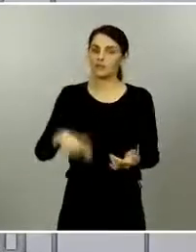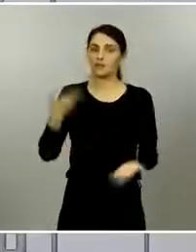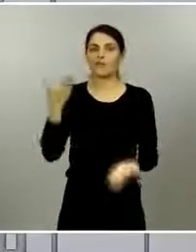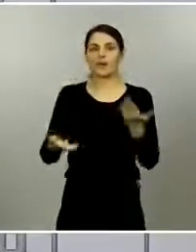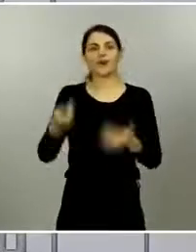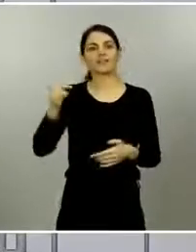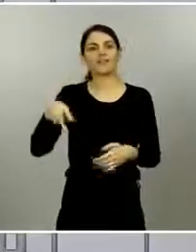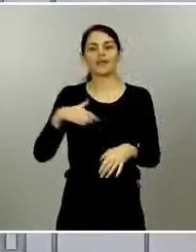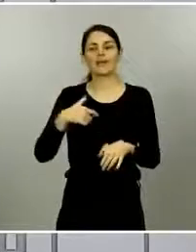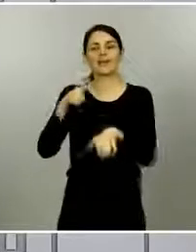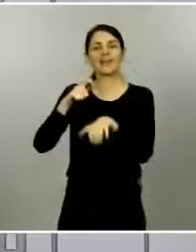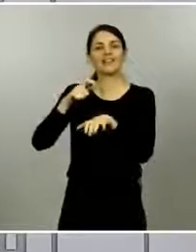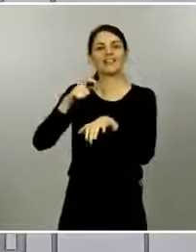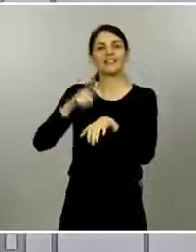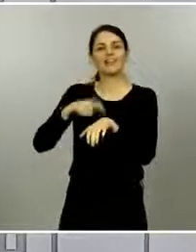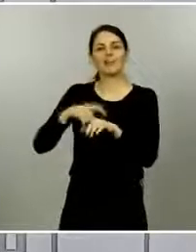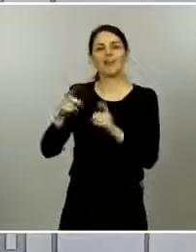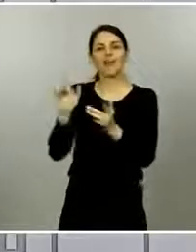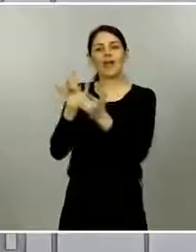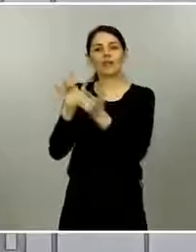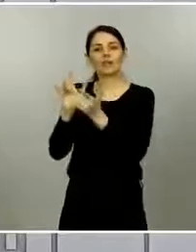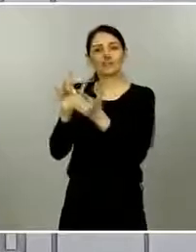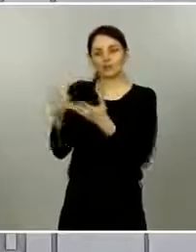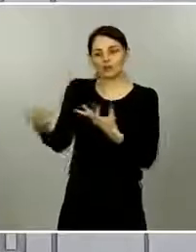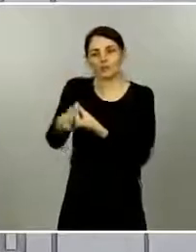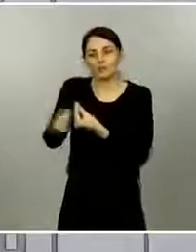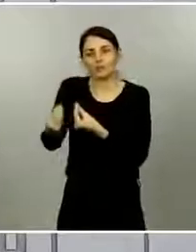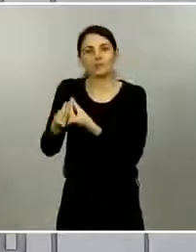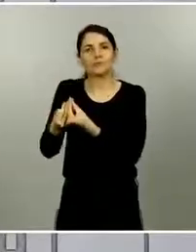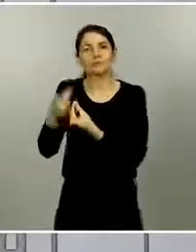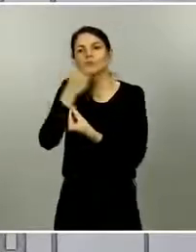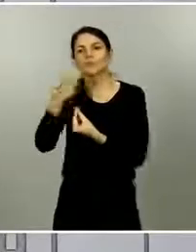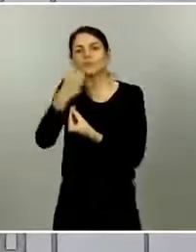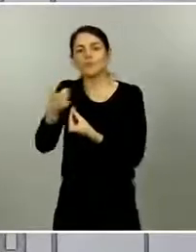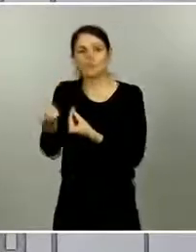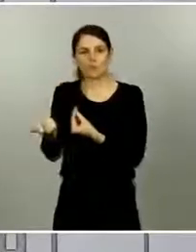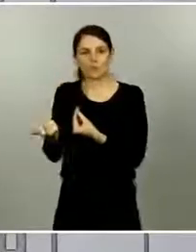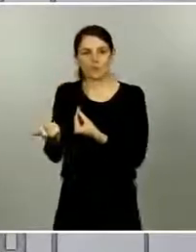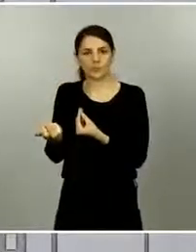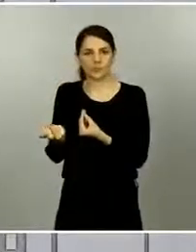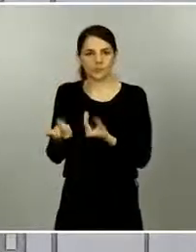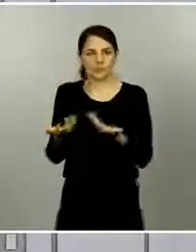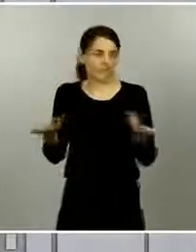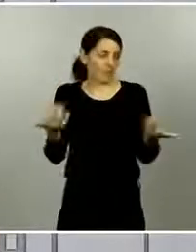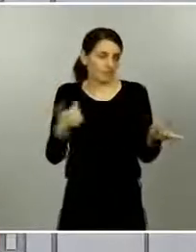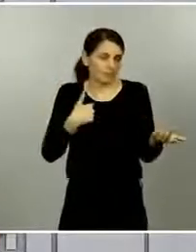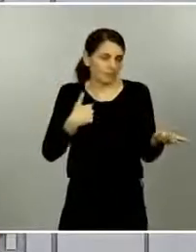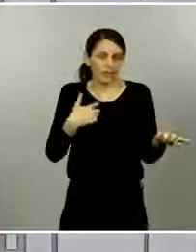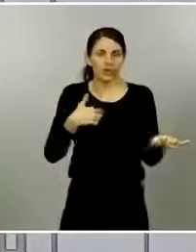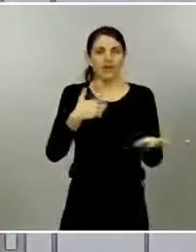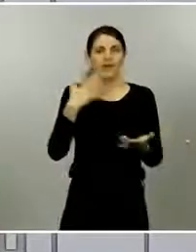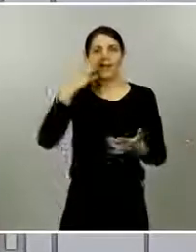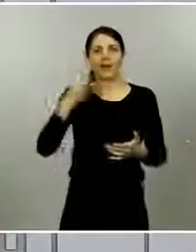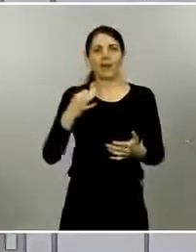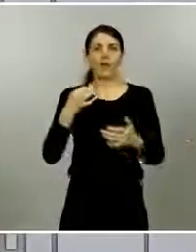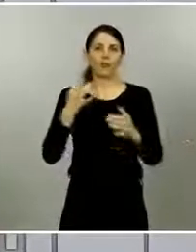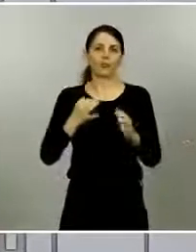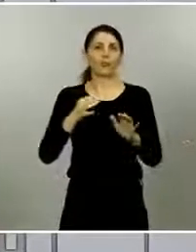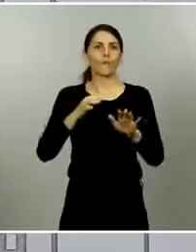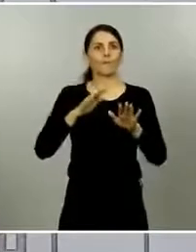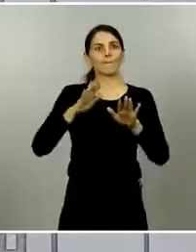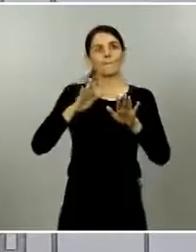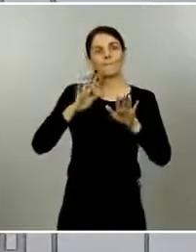real yo no creo que podamos atribuir a las manifestaciones en